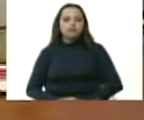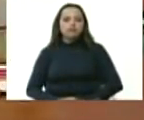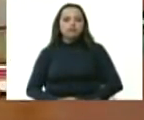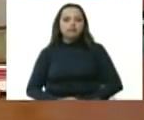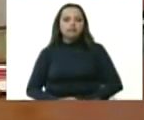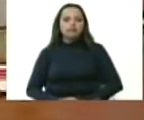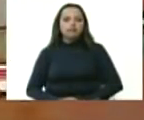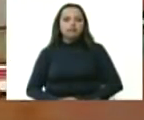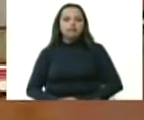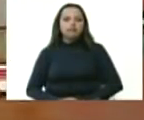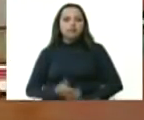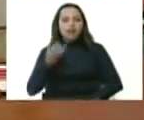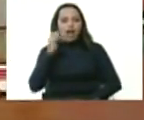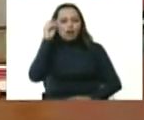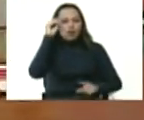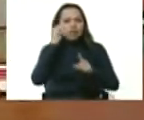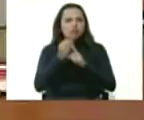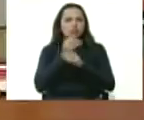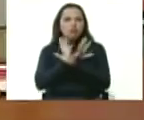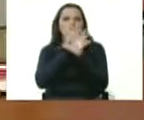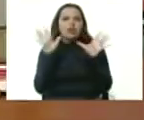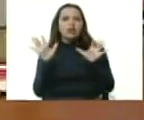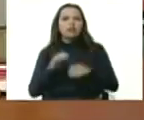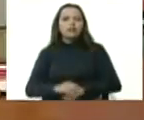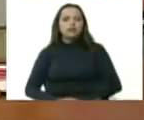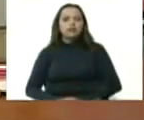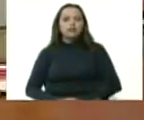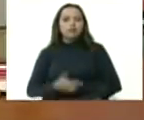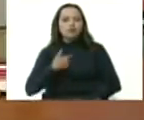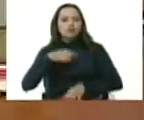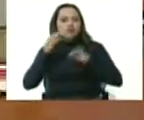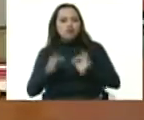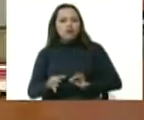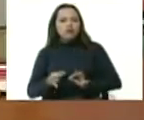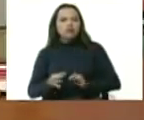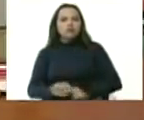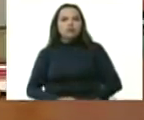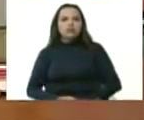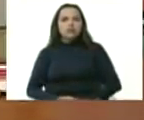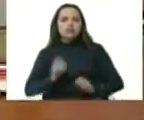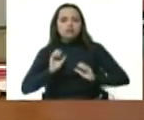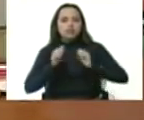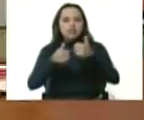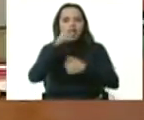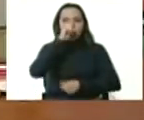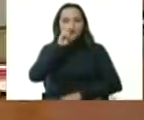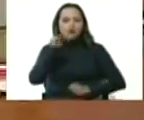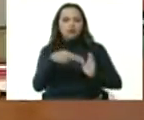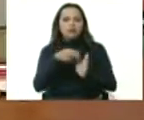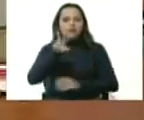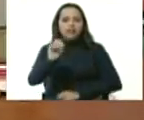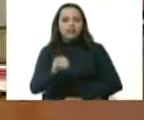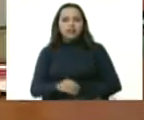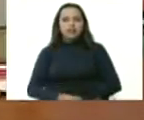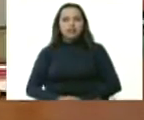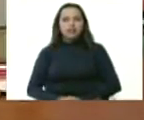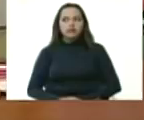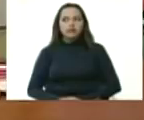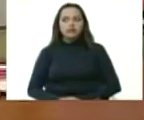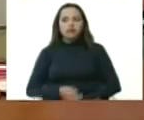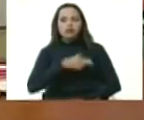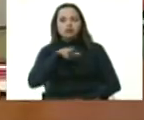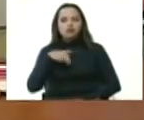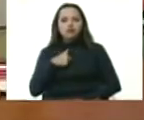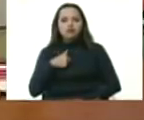tenemos las metas claras y estoy seguro que apenas iniciando este año 2020 nosotros